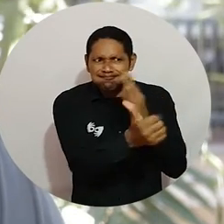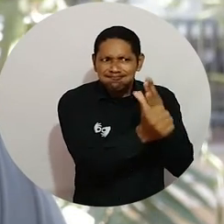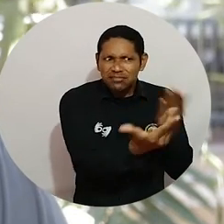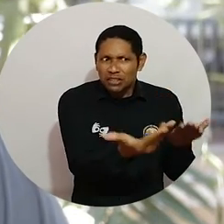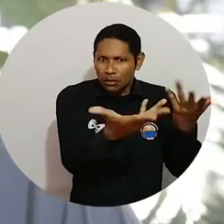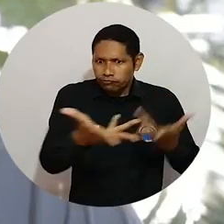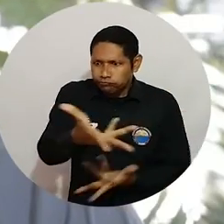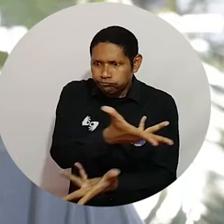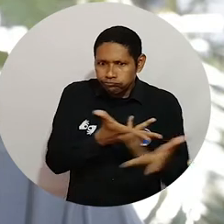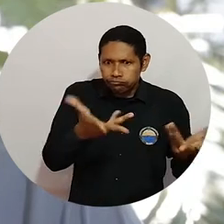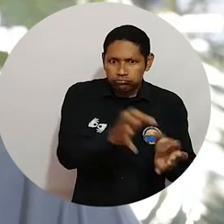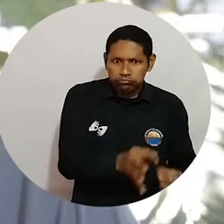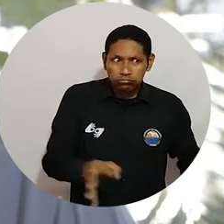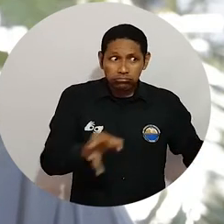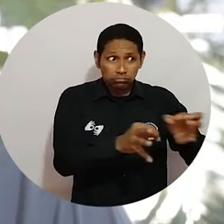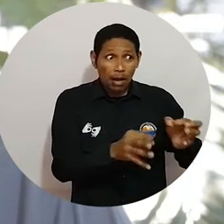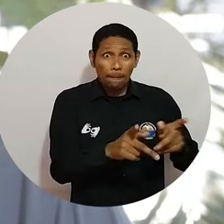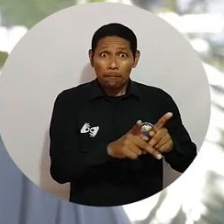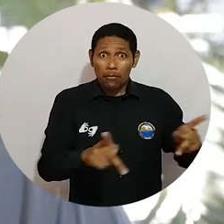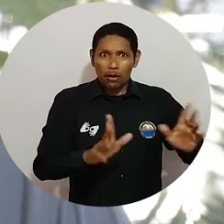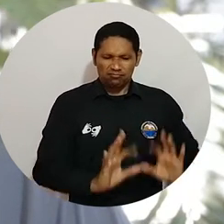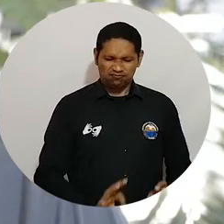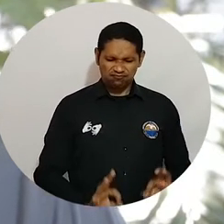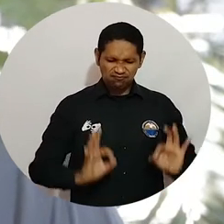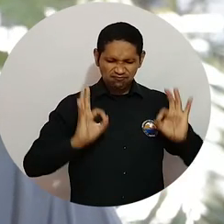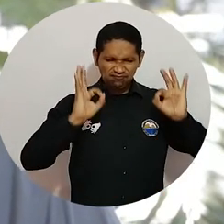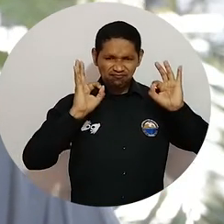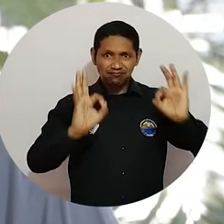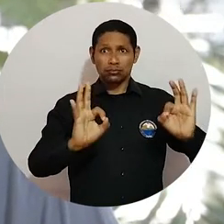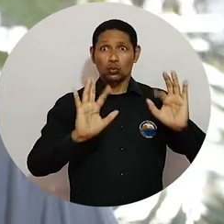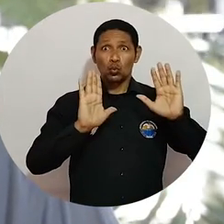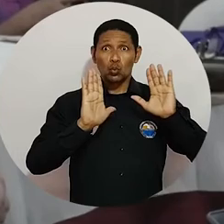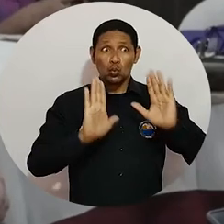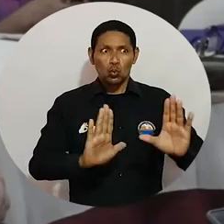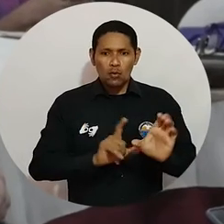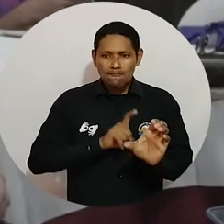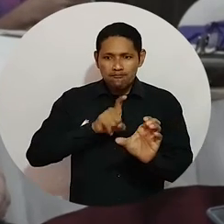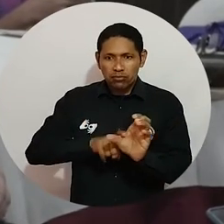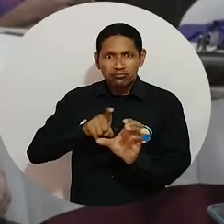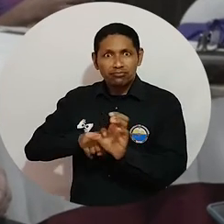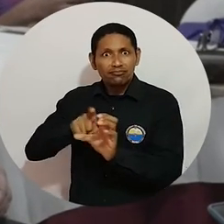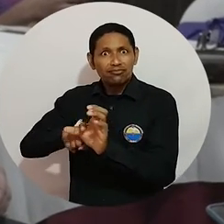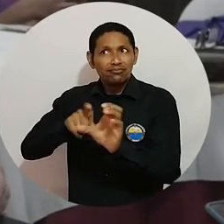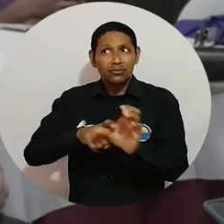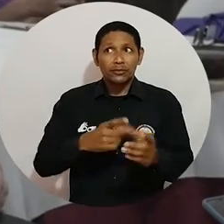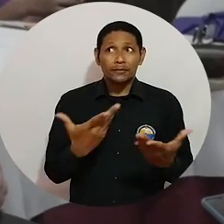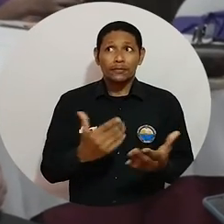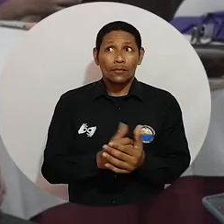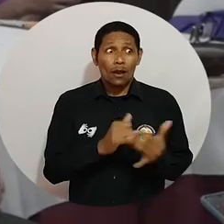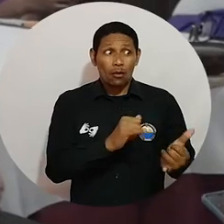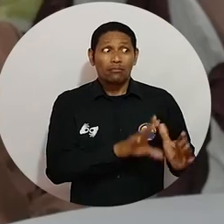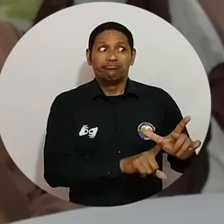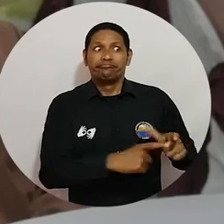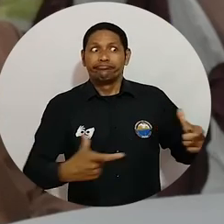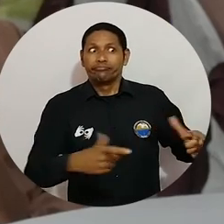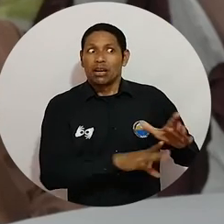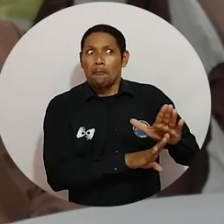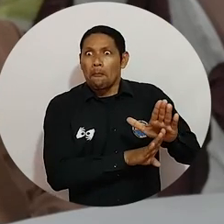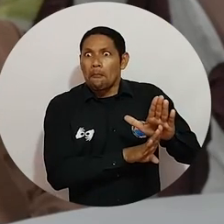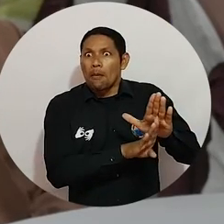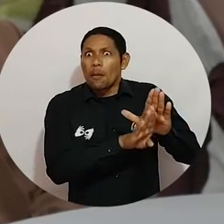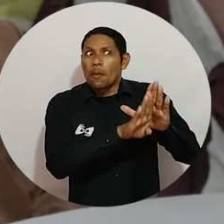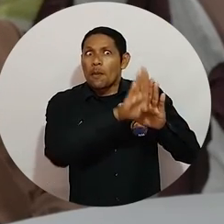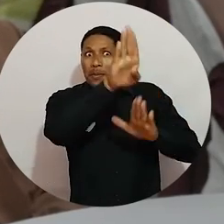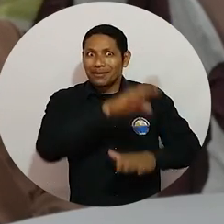ese tipo de talento. Ellos nos han permitido en un momento determinado contar con el suficiente personal para cumplir los requerimientos que tiene la institución. Es una institución que en ese momento